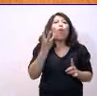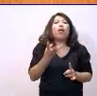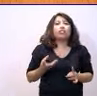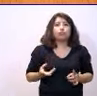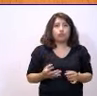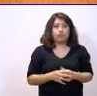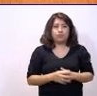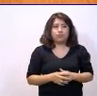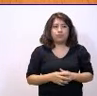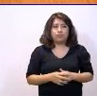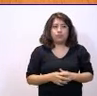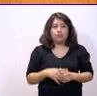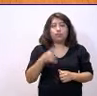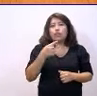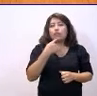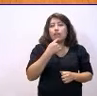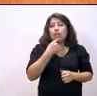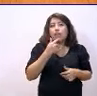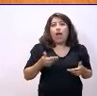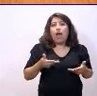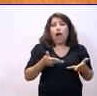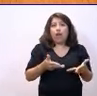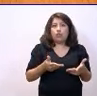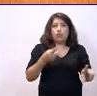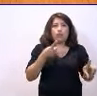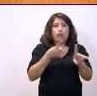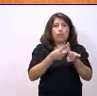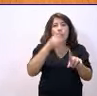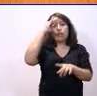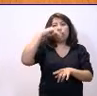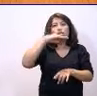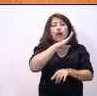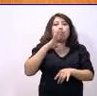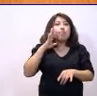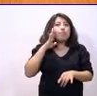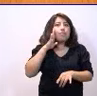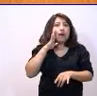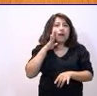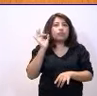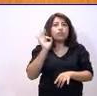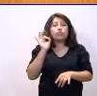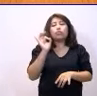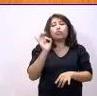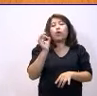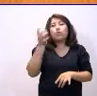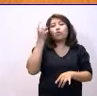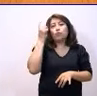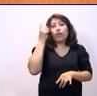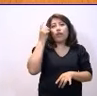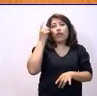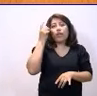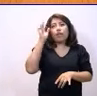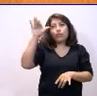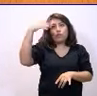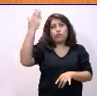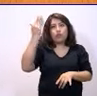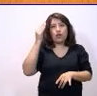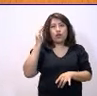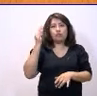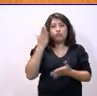Mire, cuando ha dicho lo de la ayuda para los padres y madres o para los estudiantes que estudian fuera, pues me daba